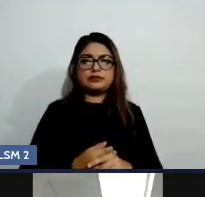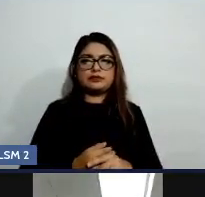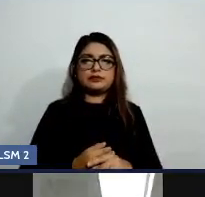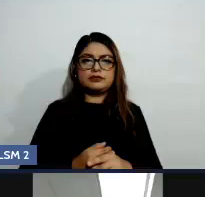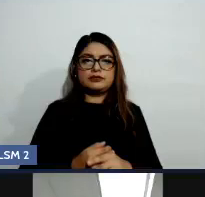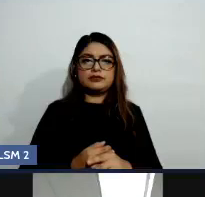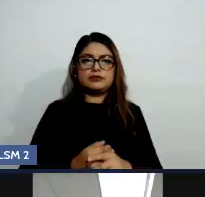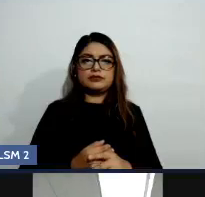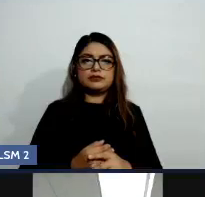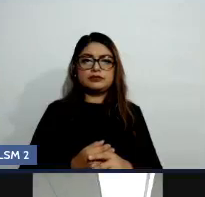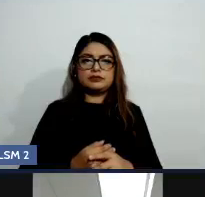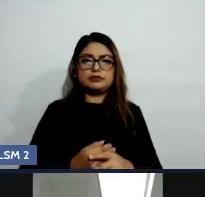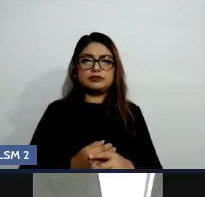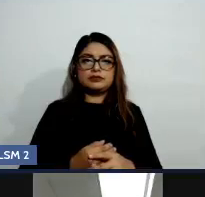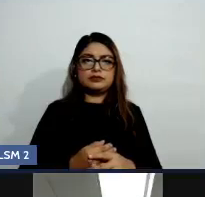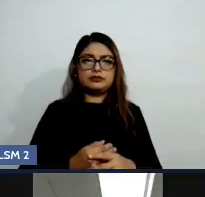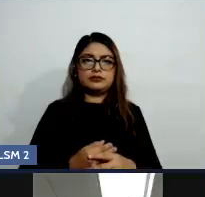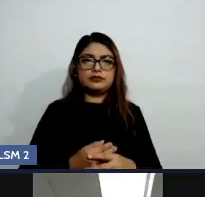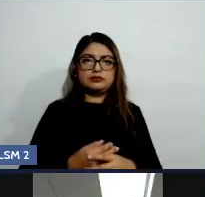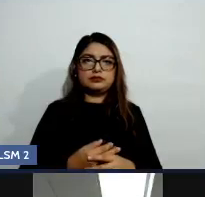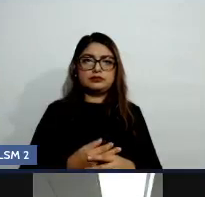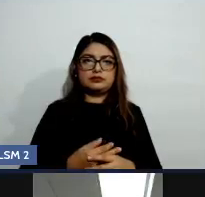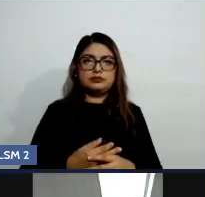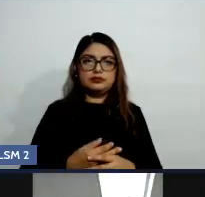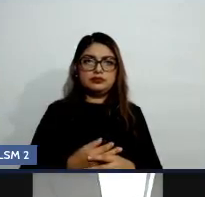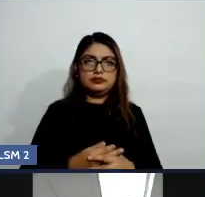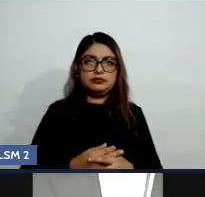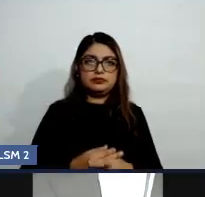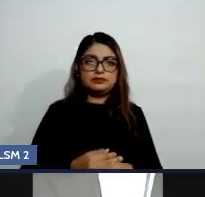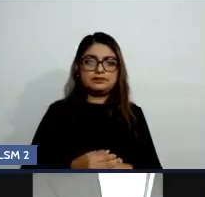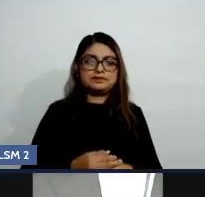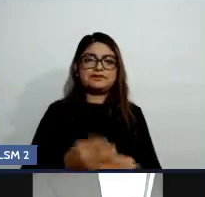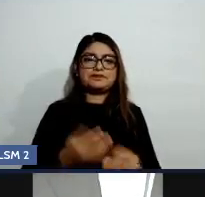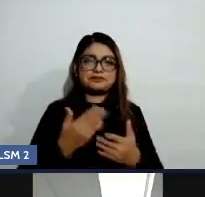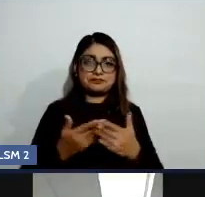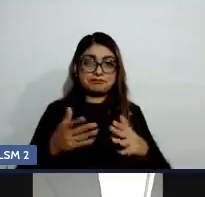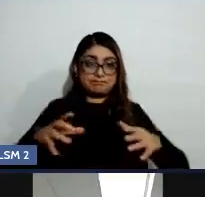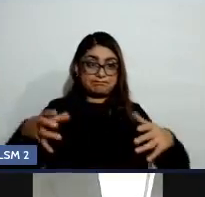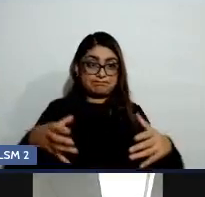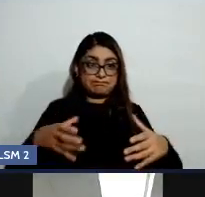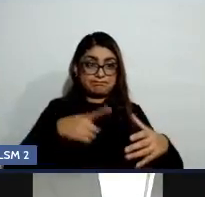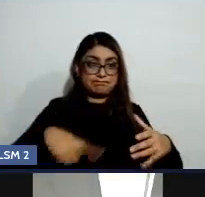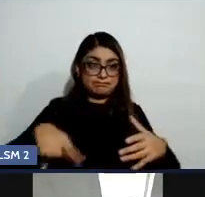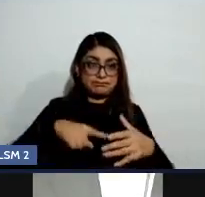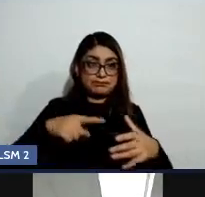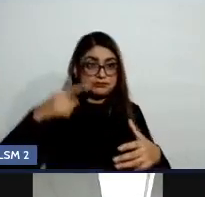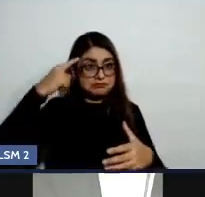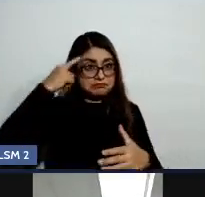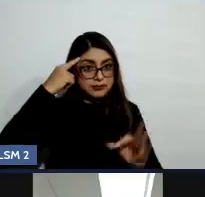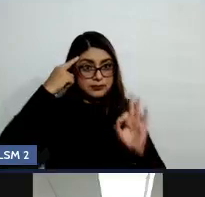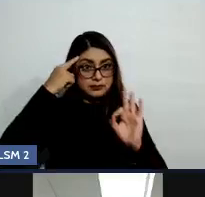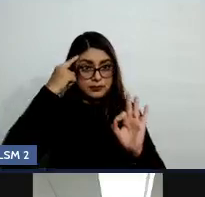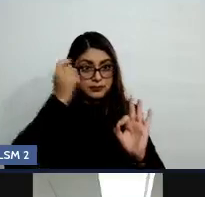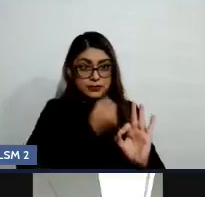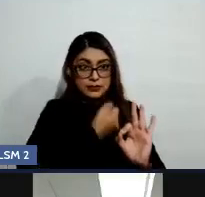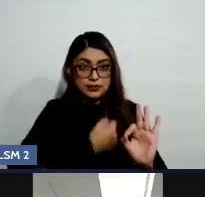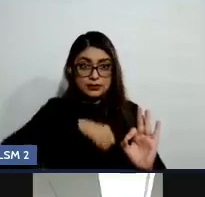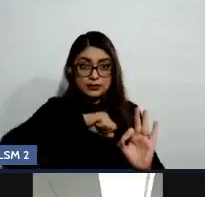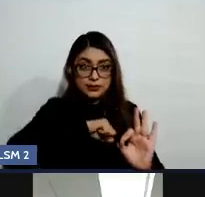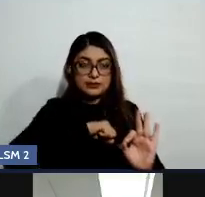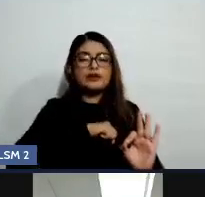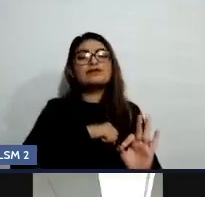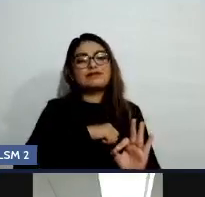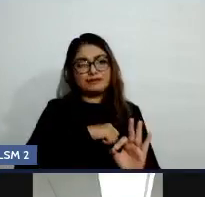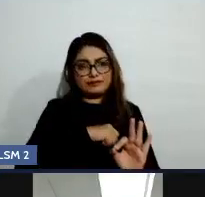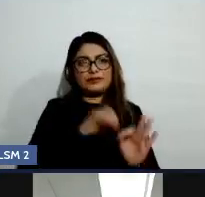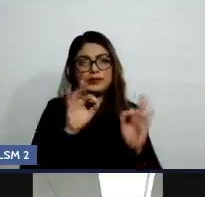Hay, bueno, las comunidades con salud mental. Ese es un factor importante, ¿no? El trabajar la